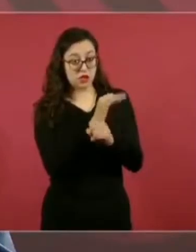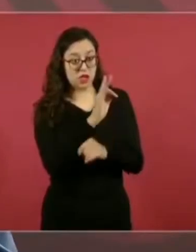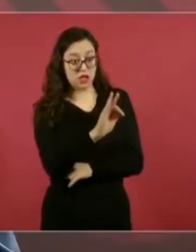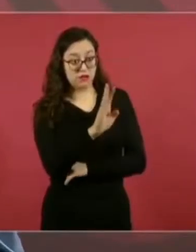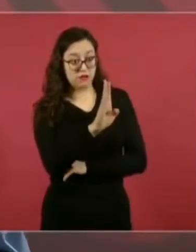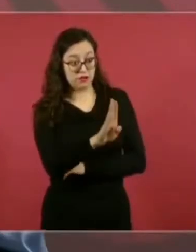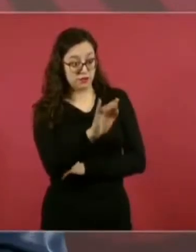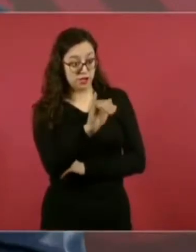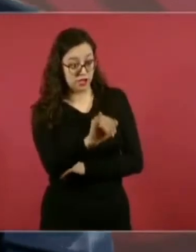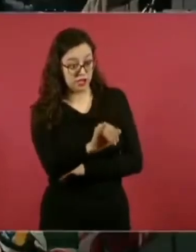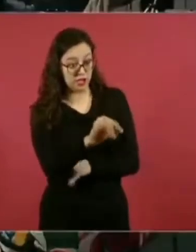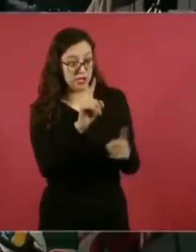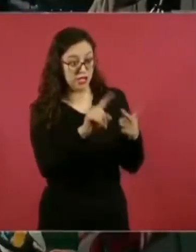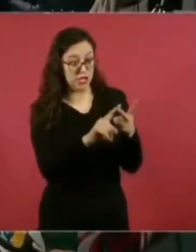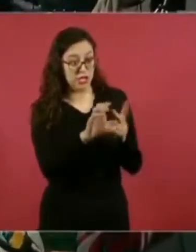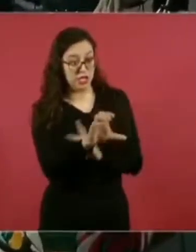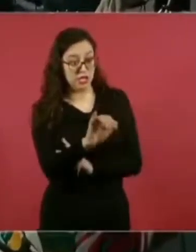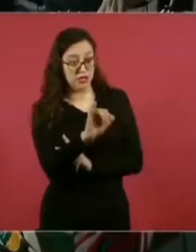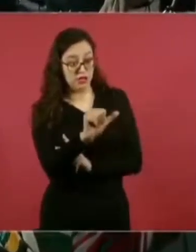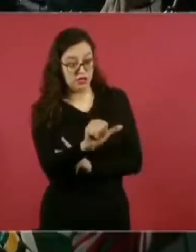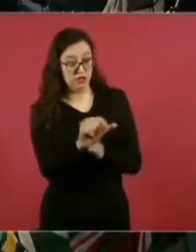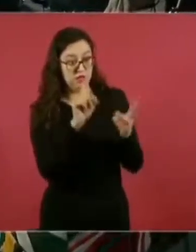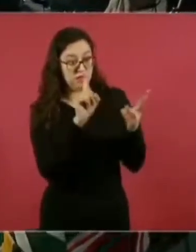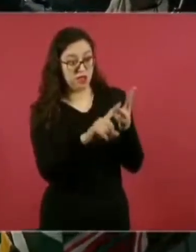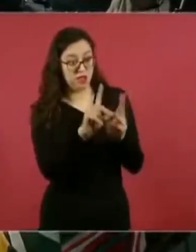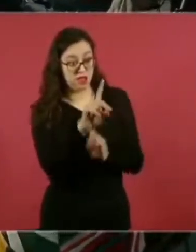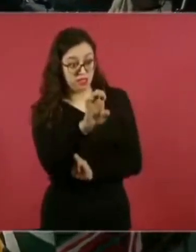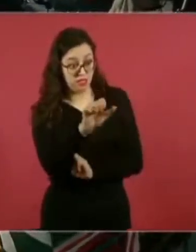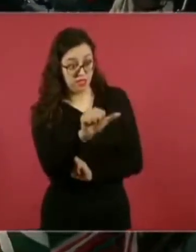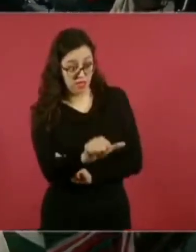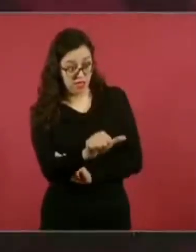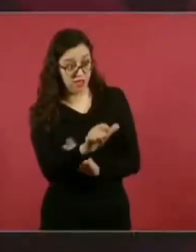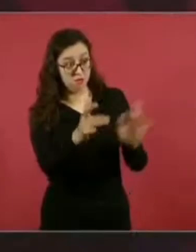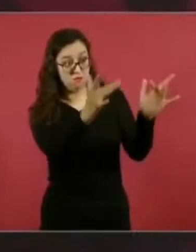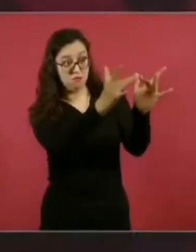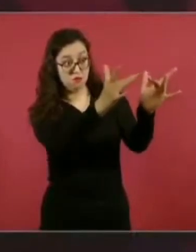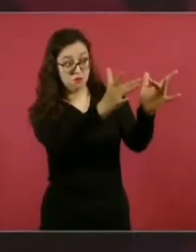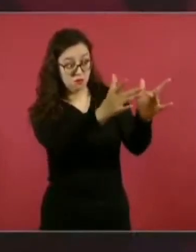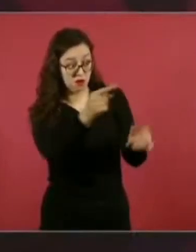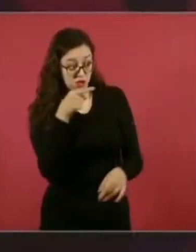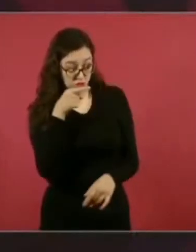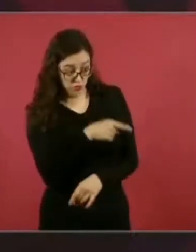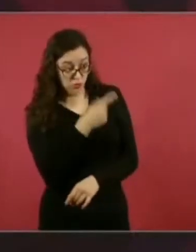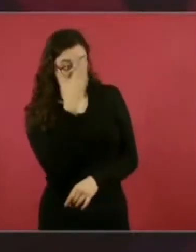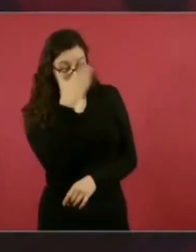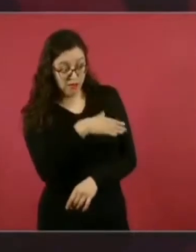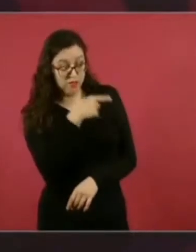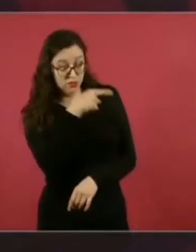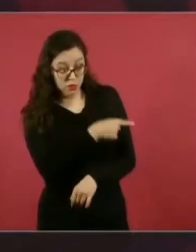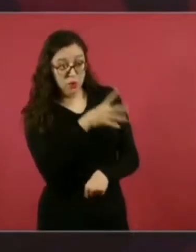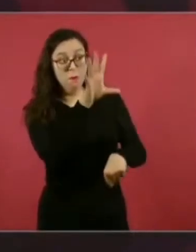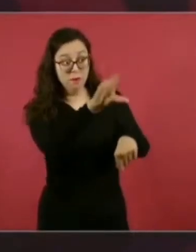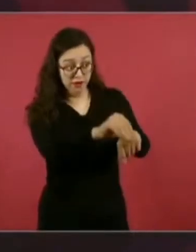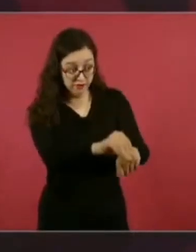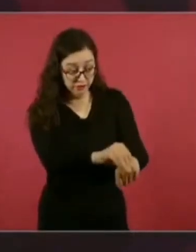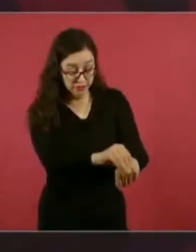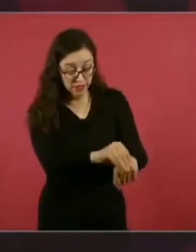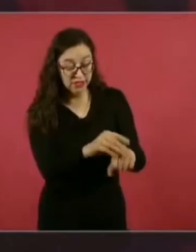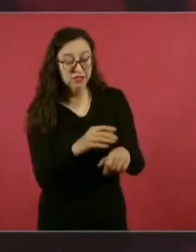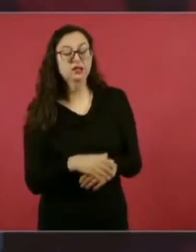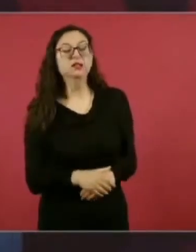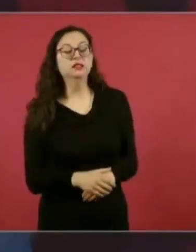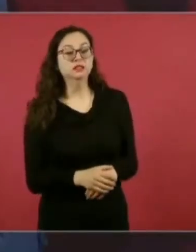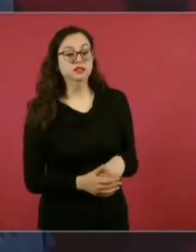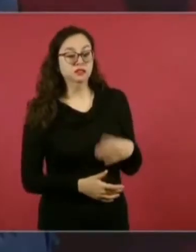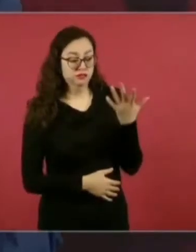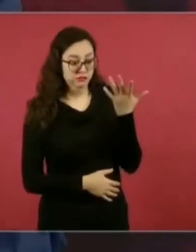FBI, la CIA y la DEA? Diez, ¿estuviste enterado